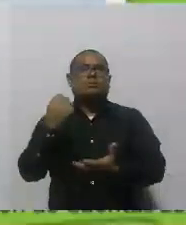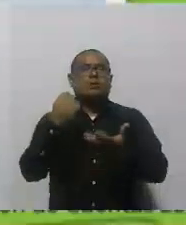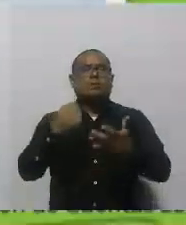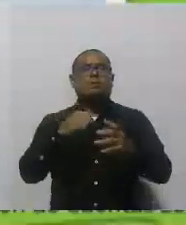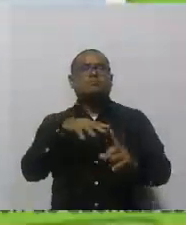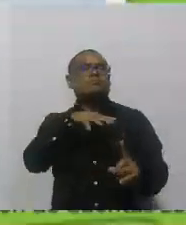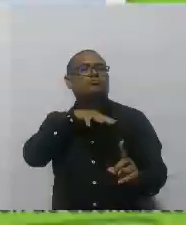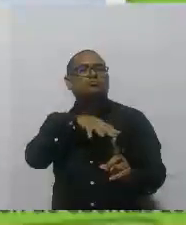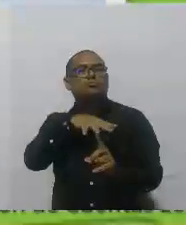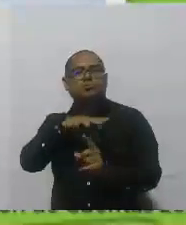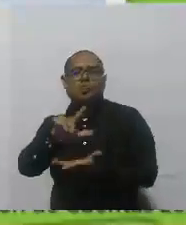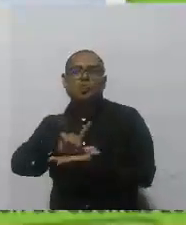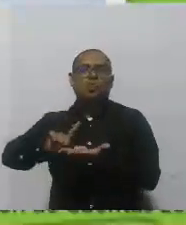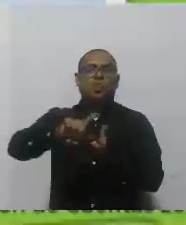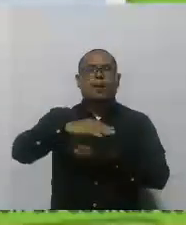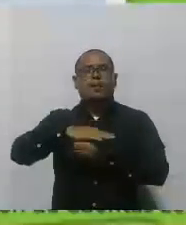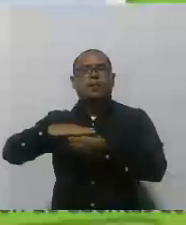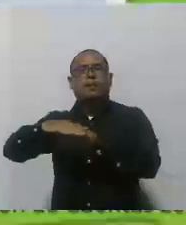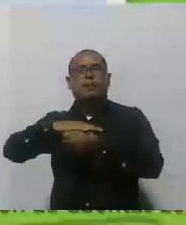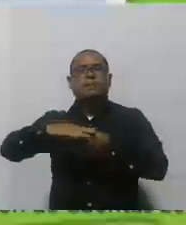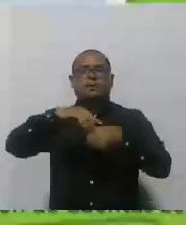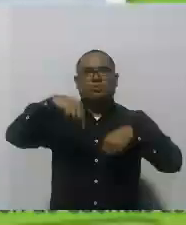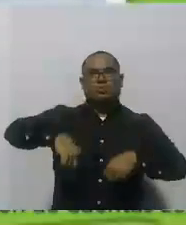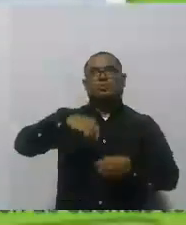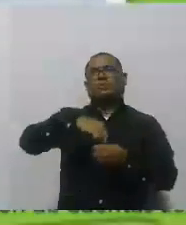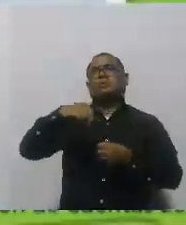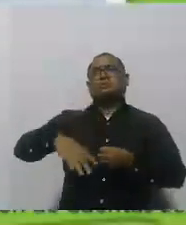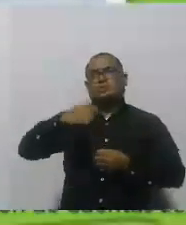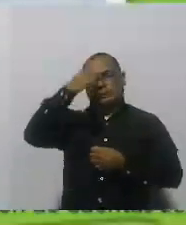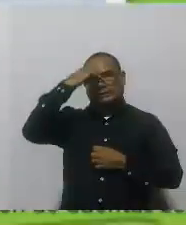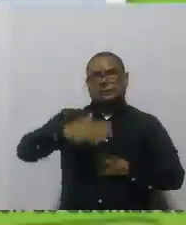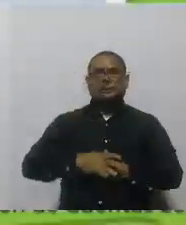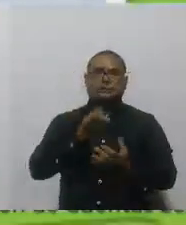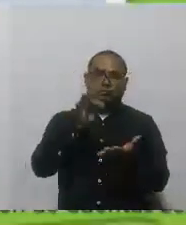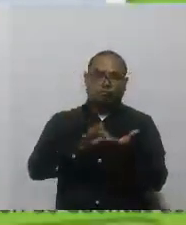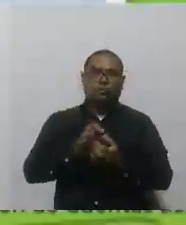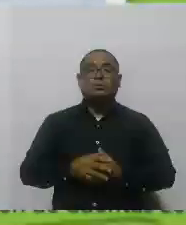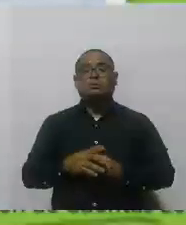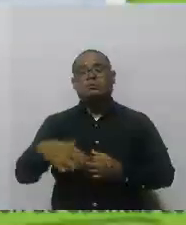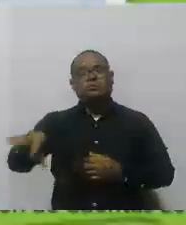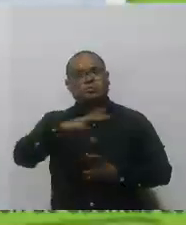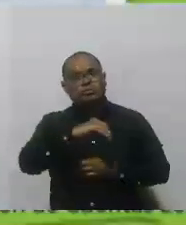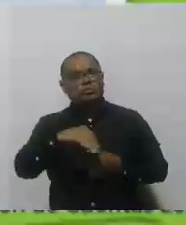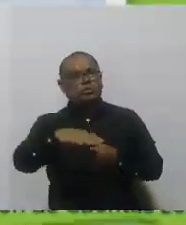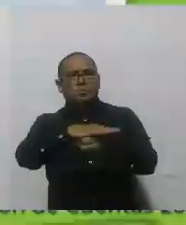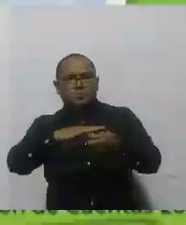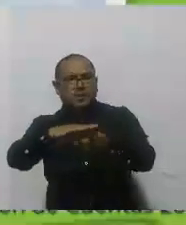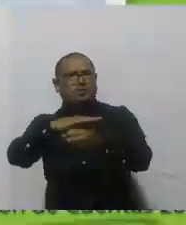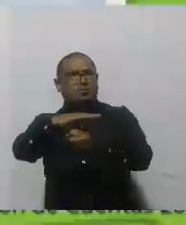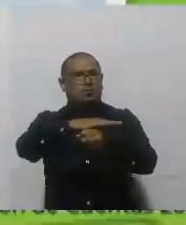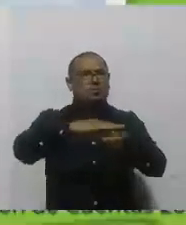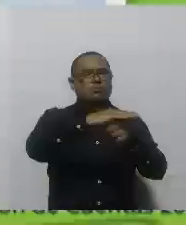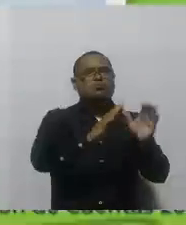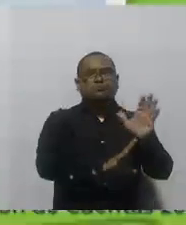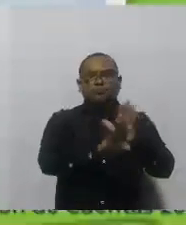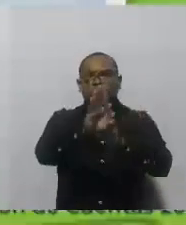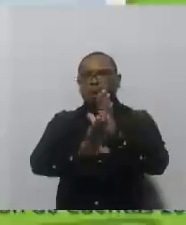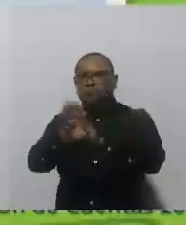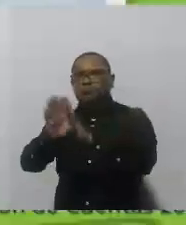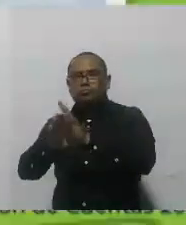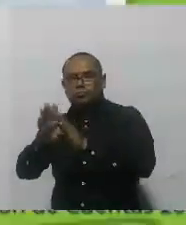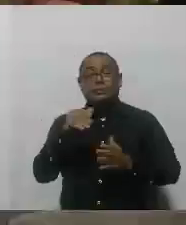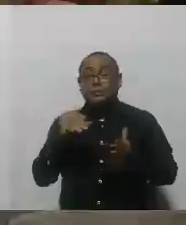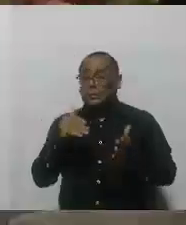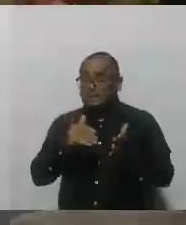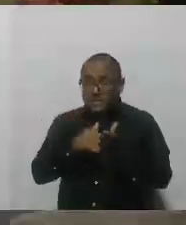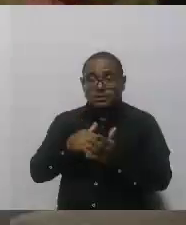de los barrios de la ciudad de Cartagena, que es donde se necesita generar, digamos, avance y superación de